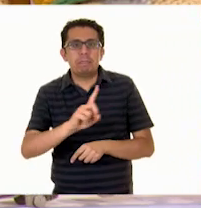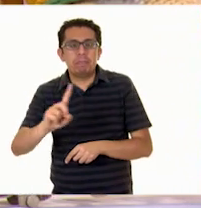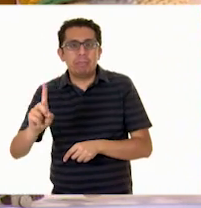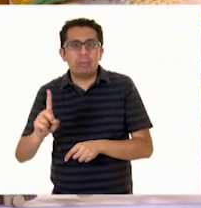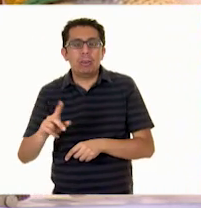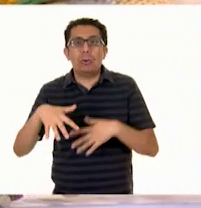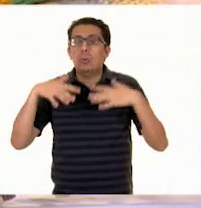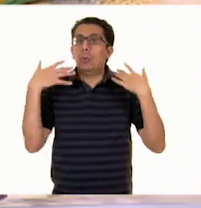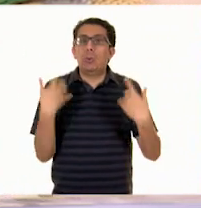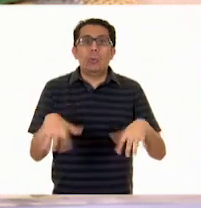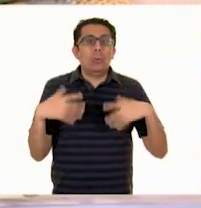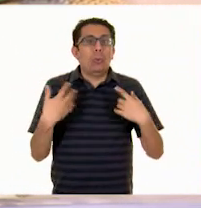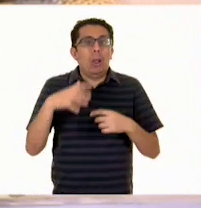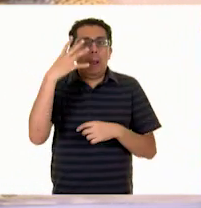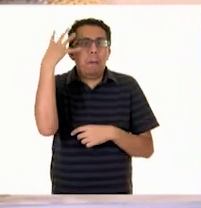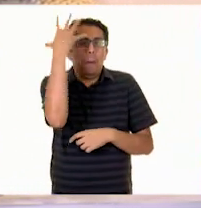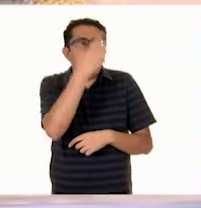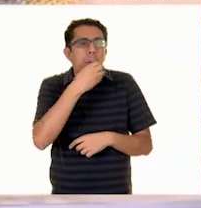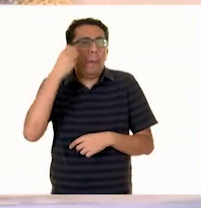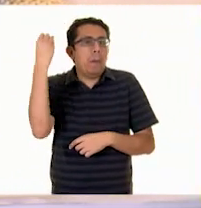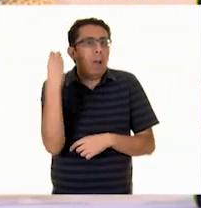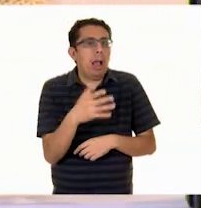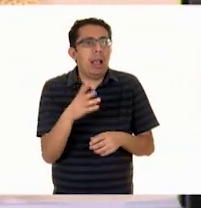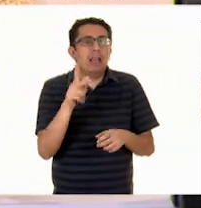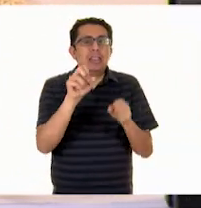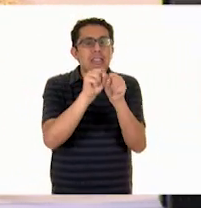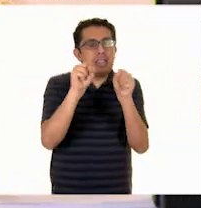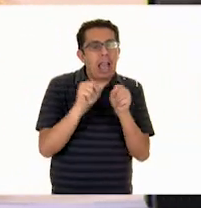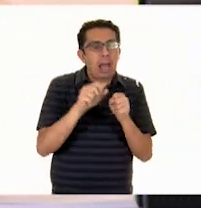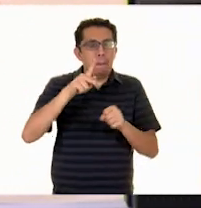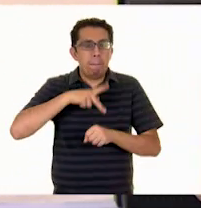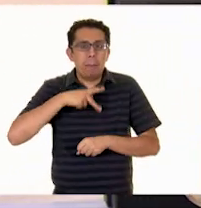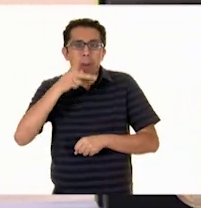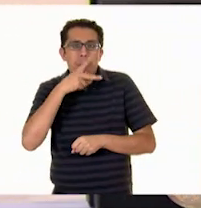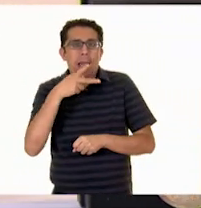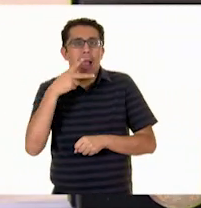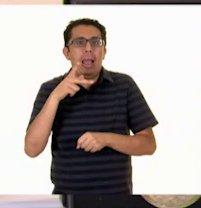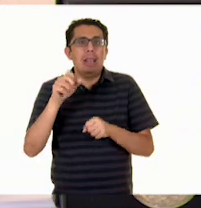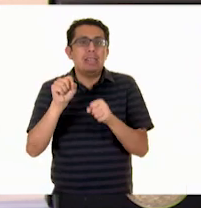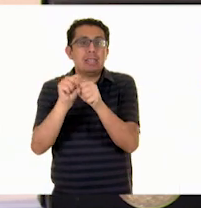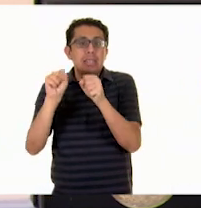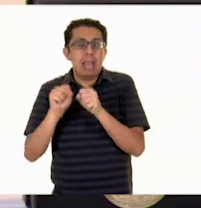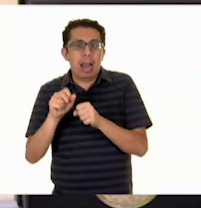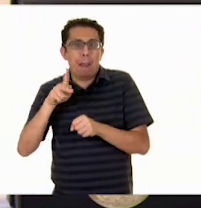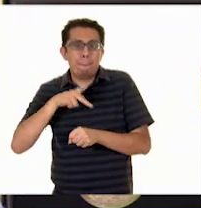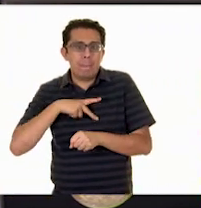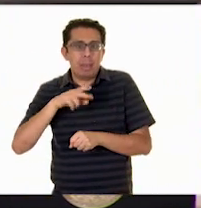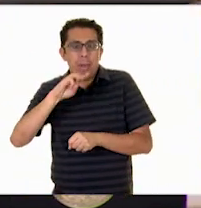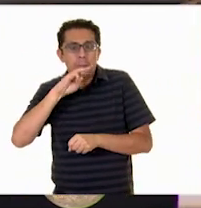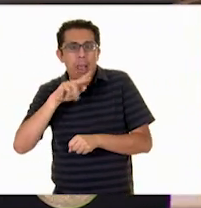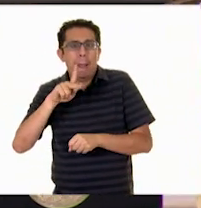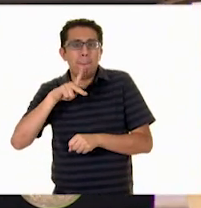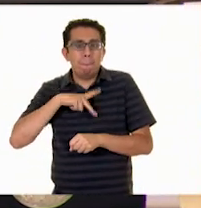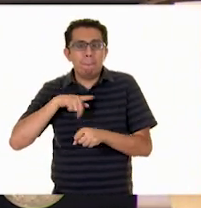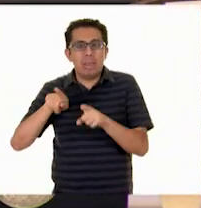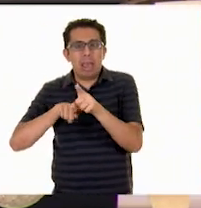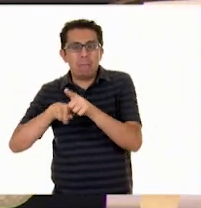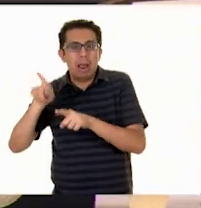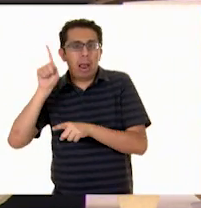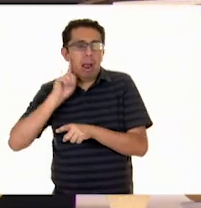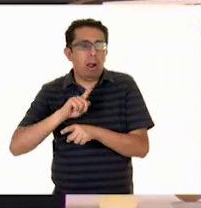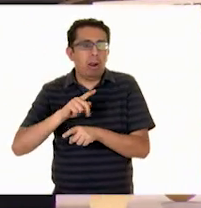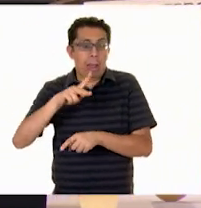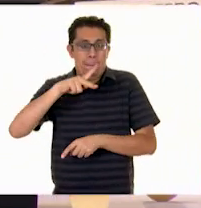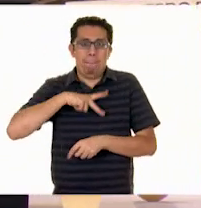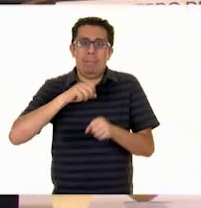me parece increíble esa idea. La sala de mi papá, la sala de mi mamá, la sala de mi hermano, la sala de mi otro hermano, mi